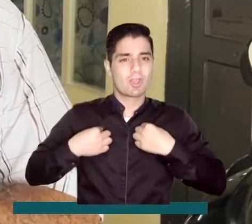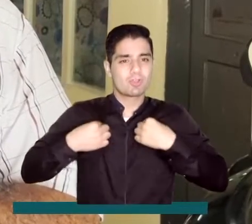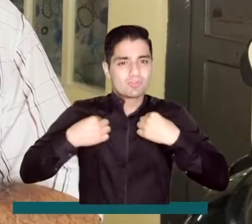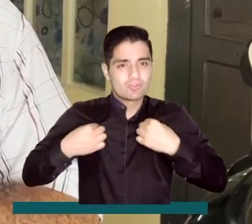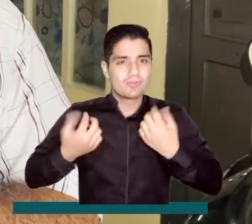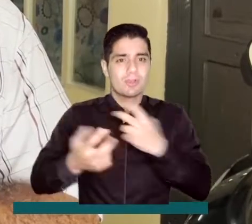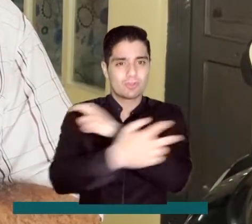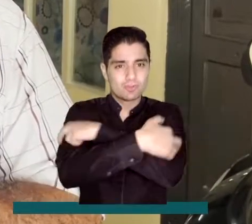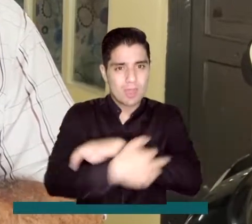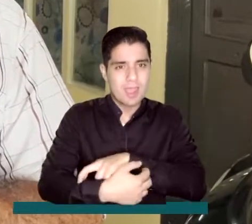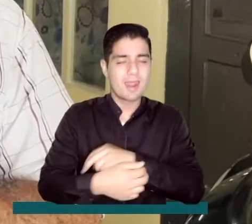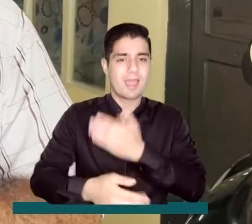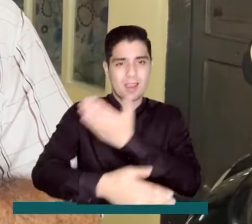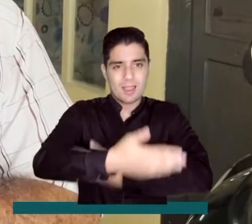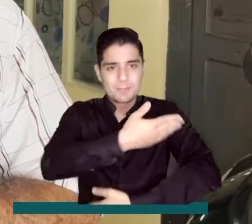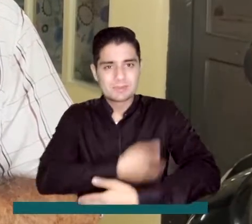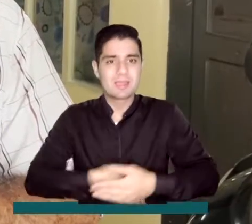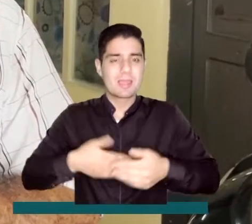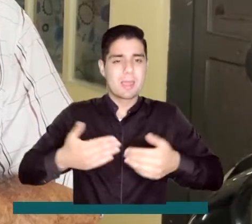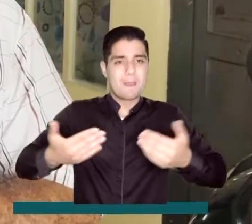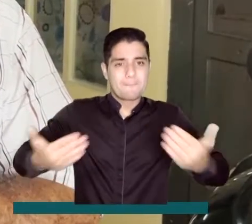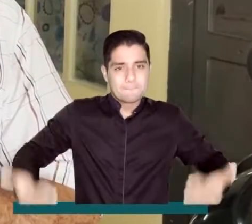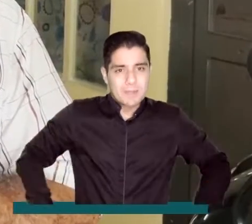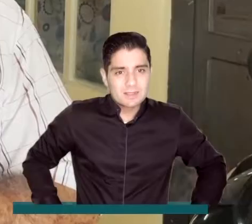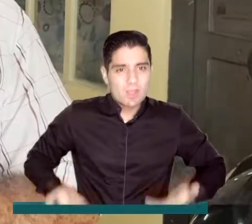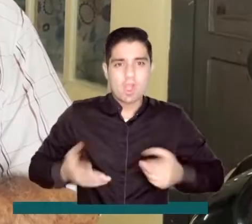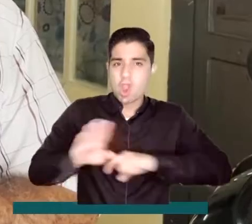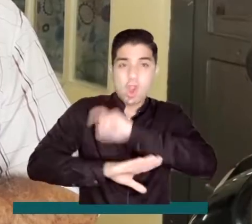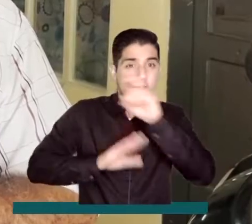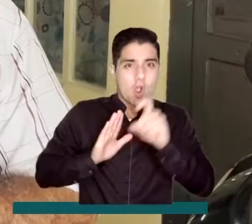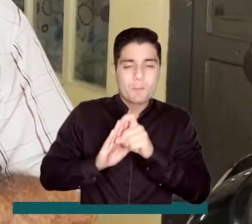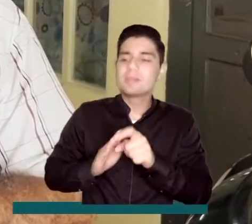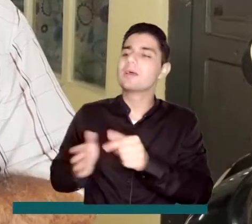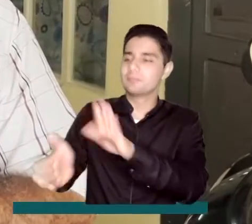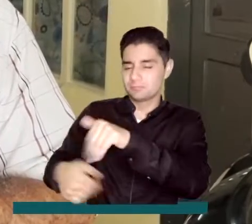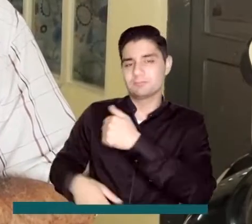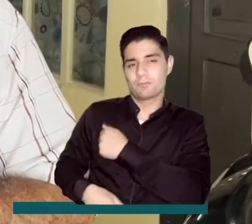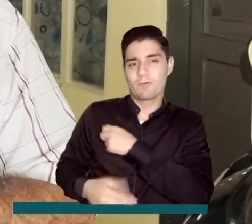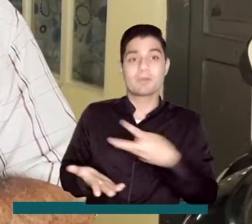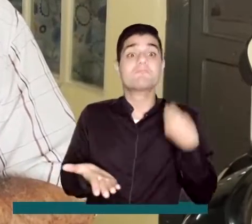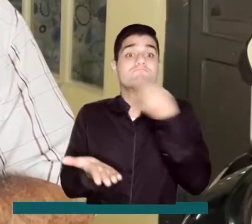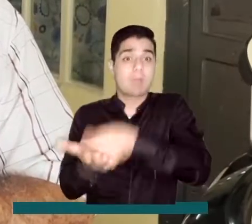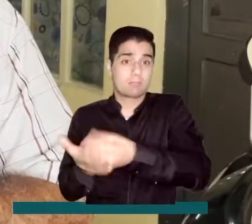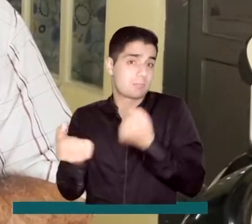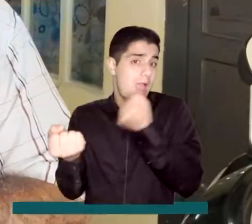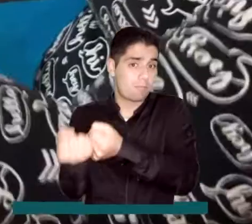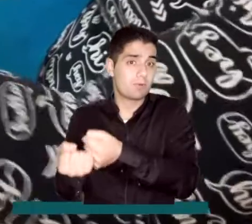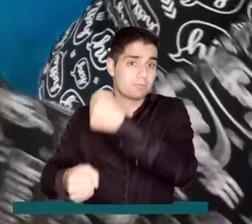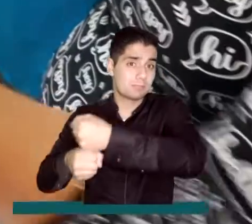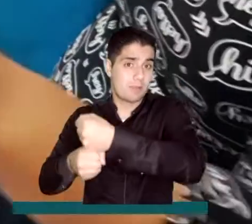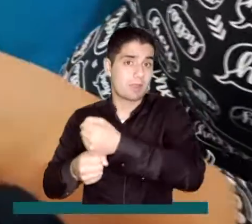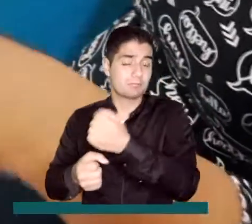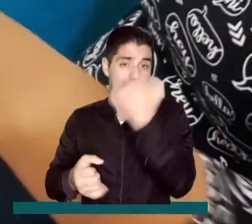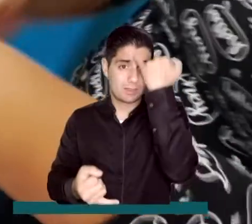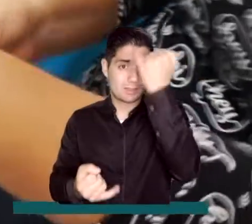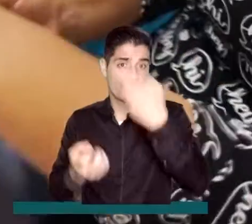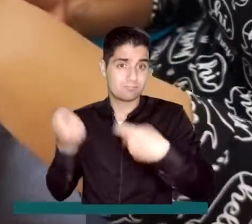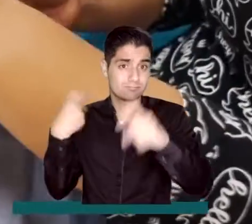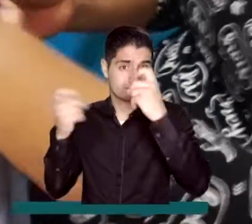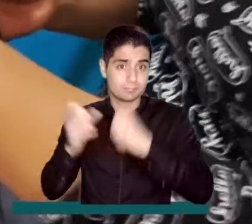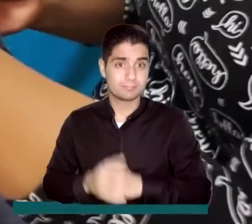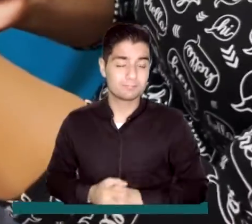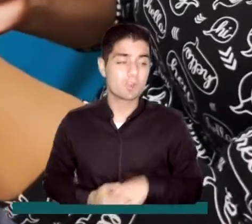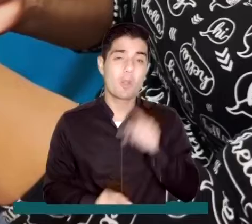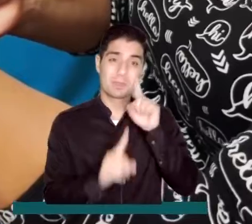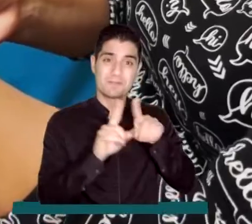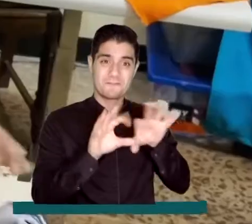camisetas, pantalonetas de este orden porque nos gusta apoyar esta clase de emprendimiento, esta clase de empresa. La intención de esta familia es que